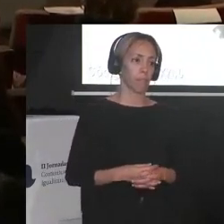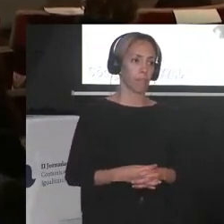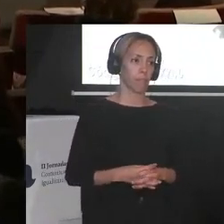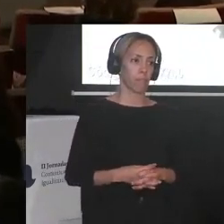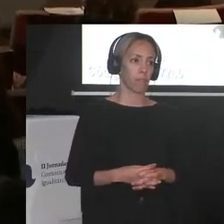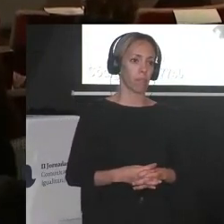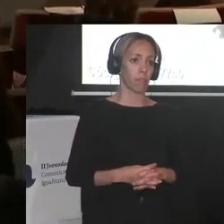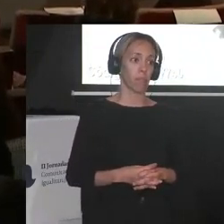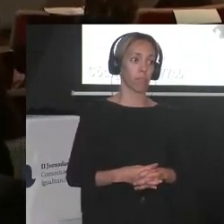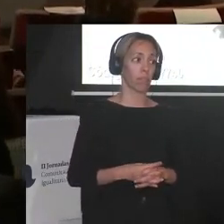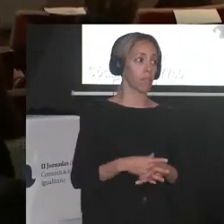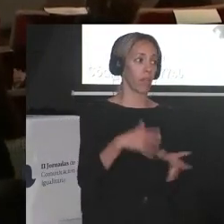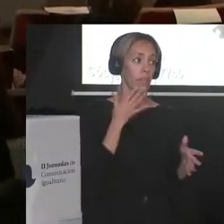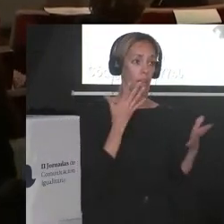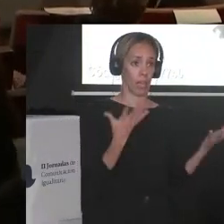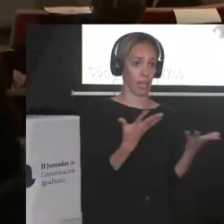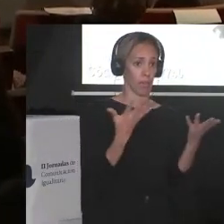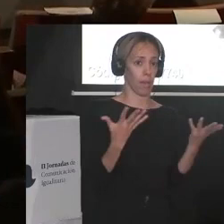se animan